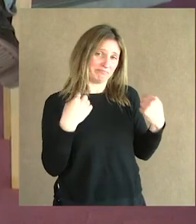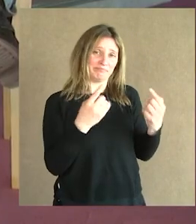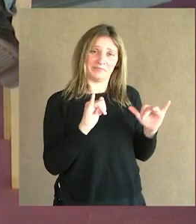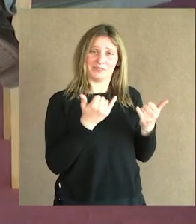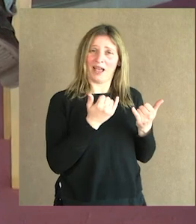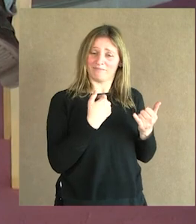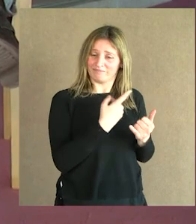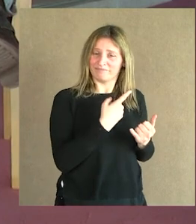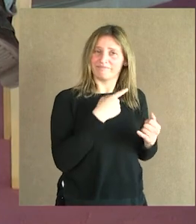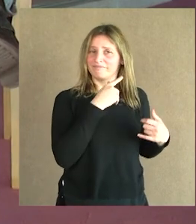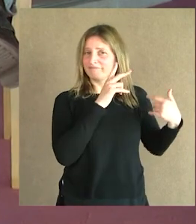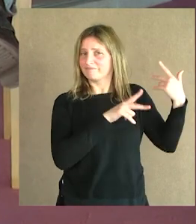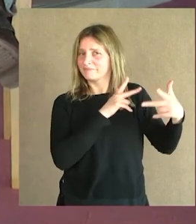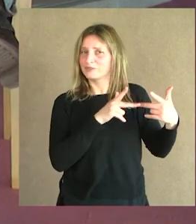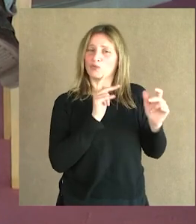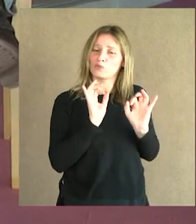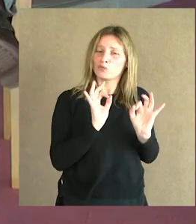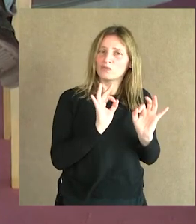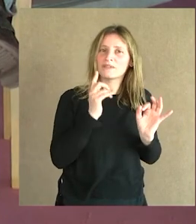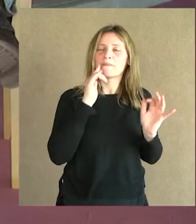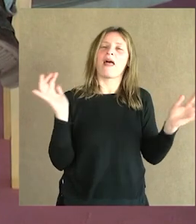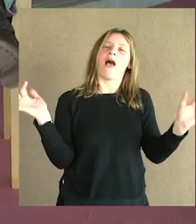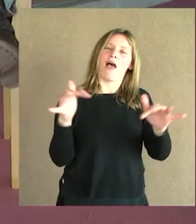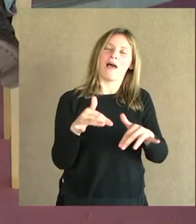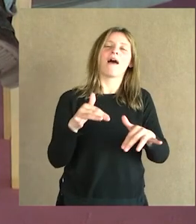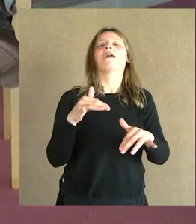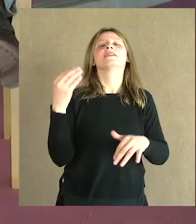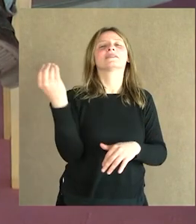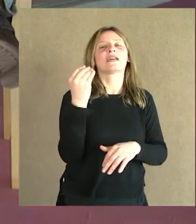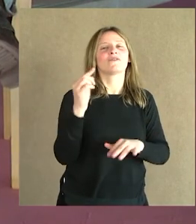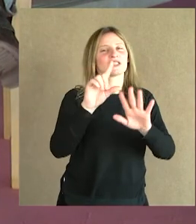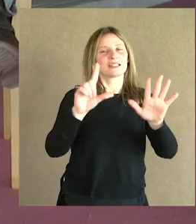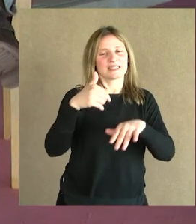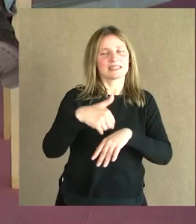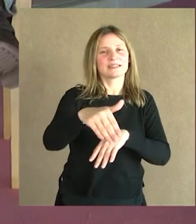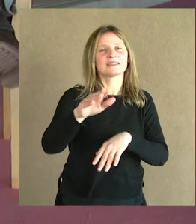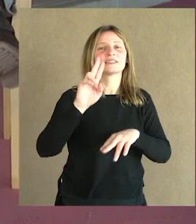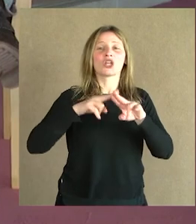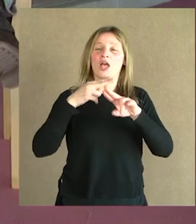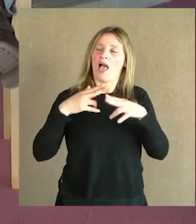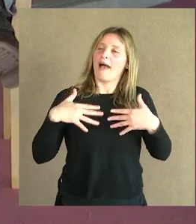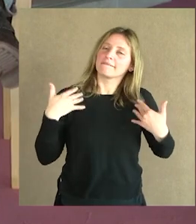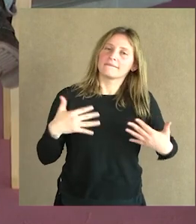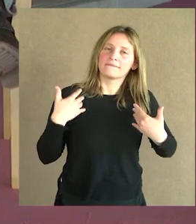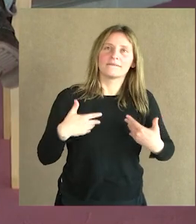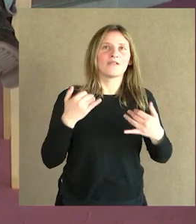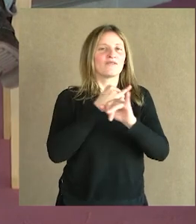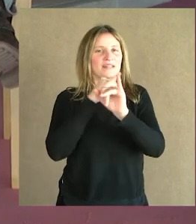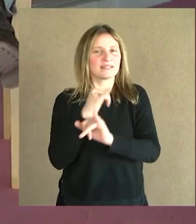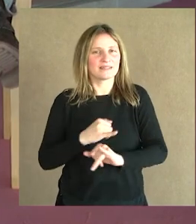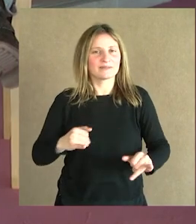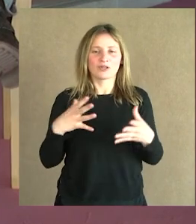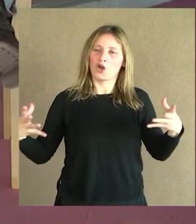está todo pronto para recibirlos este sábado 17. Repetimos nuestra alegría, nuestra felicidad de compartir